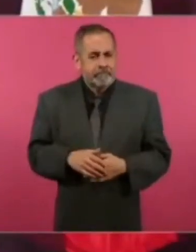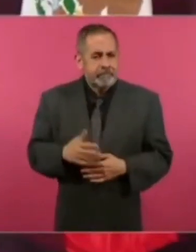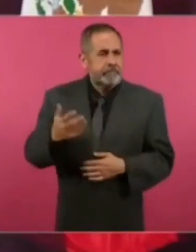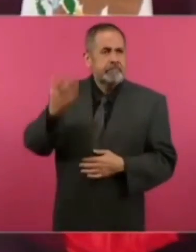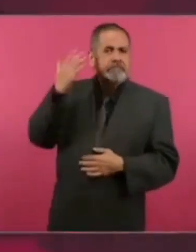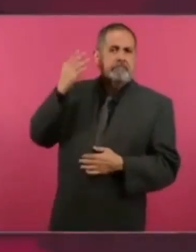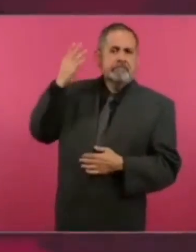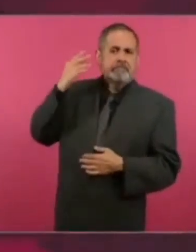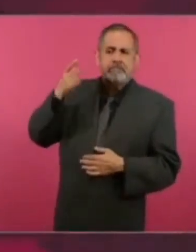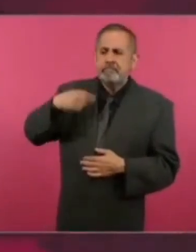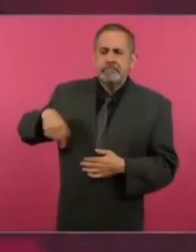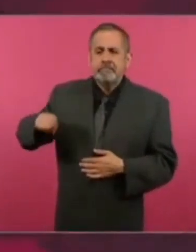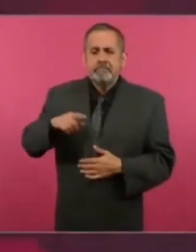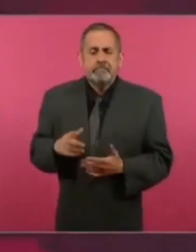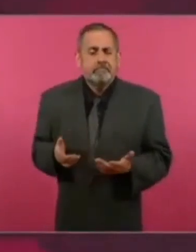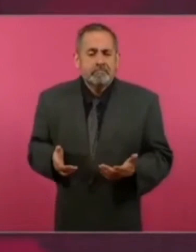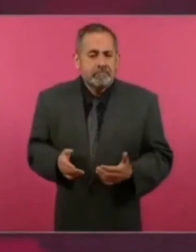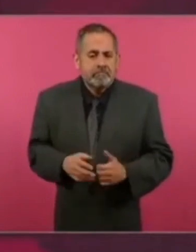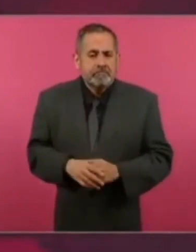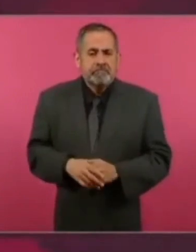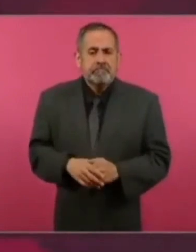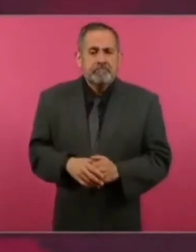entonces? No